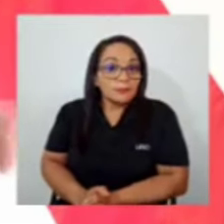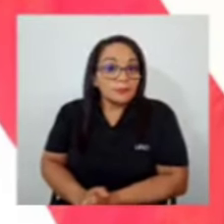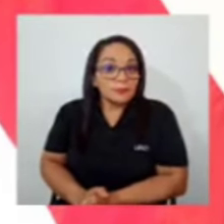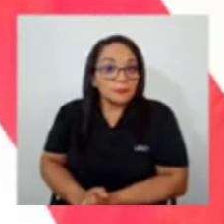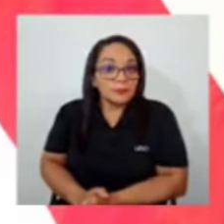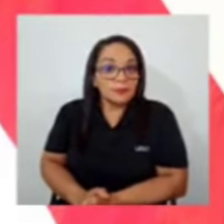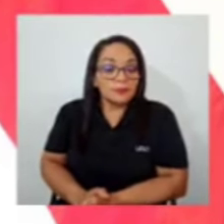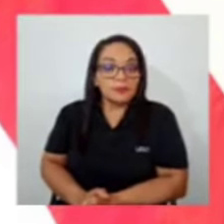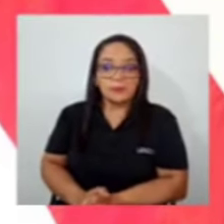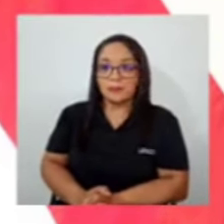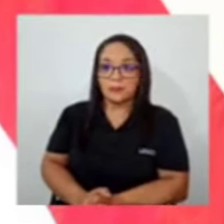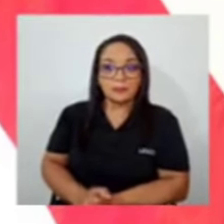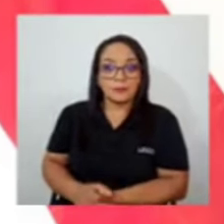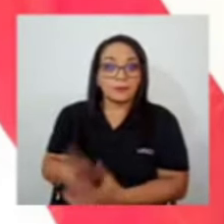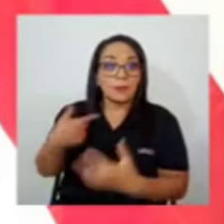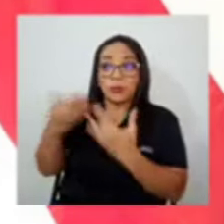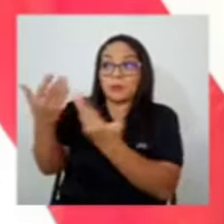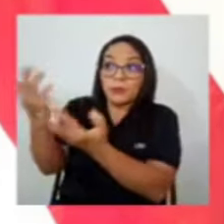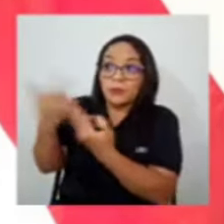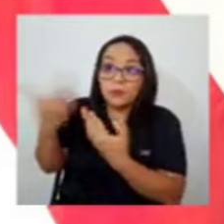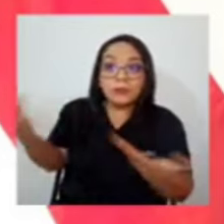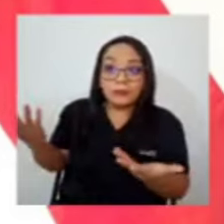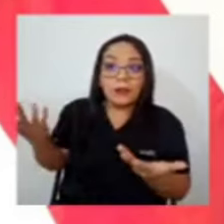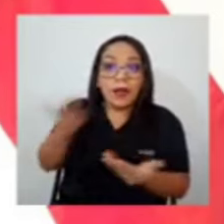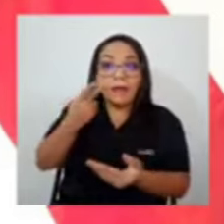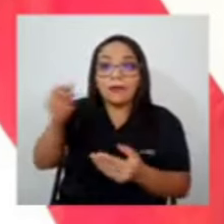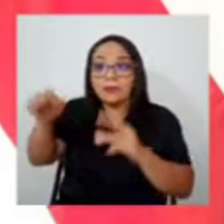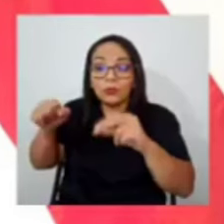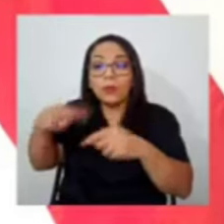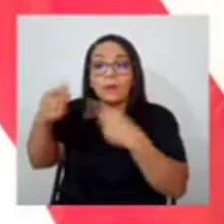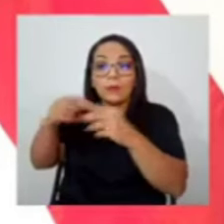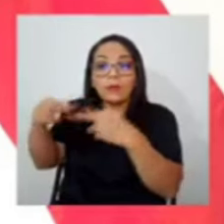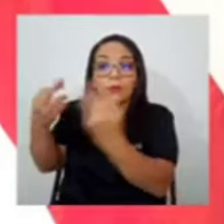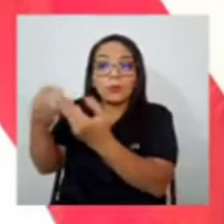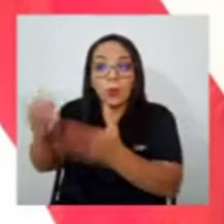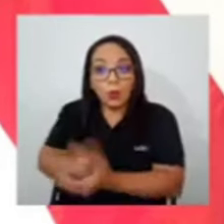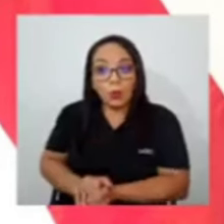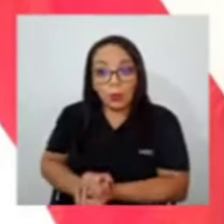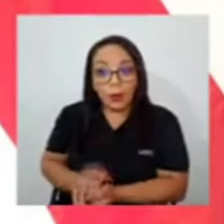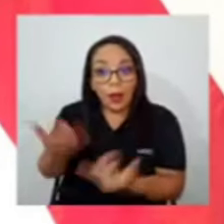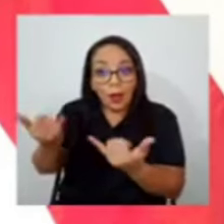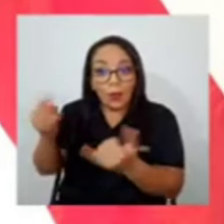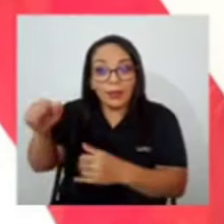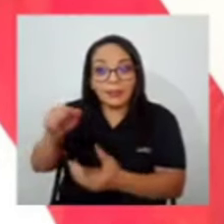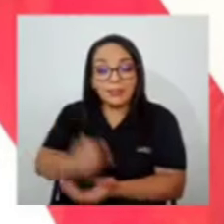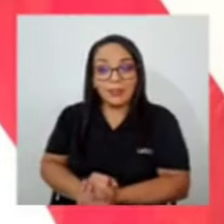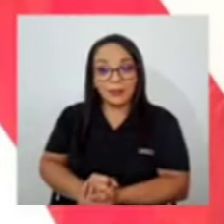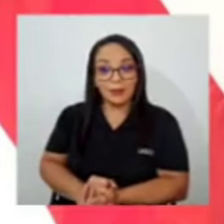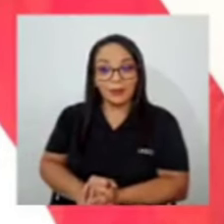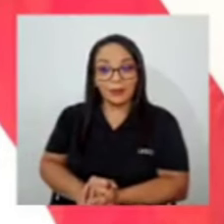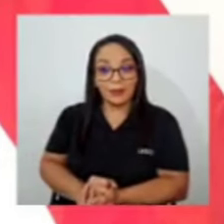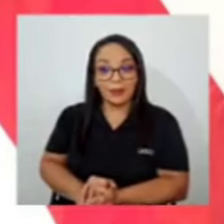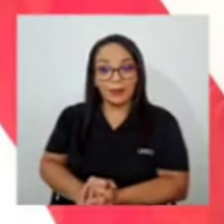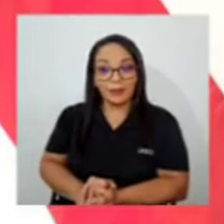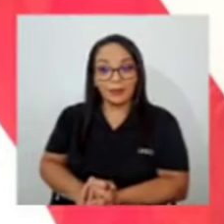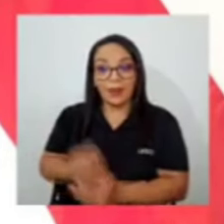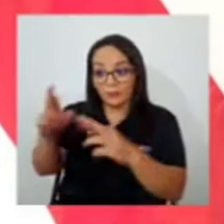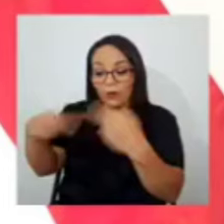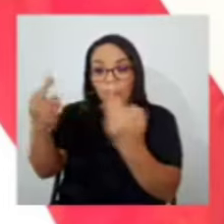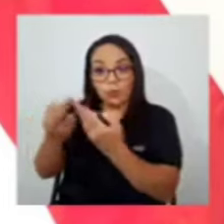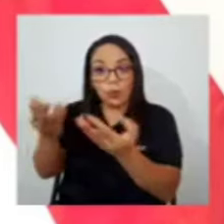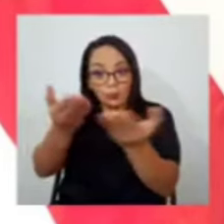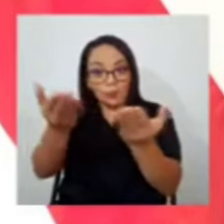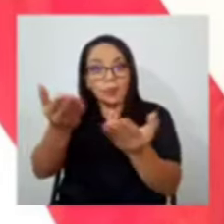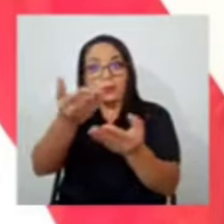Yo estoy esperando respuesta, a ver si vamos a tener ahora sí una reunión donde todo el pueblo de Costa Rica